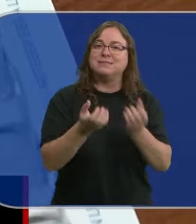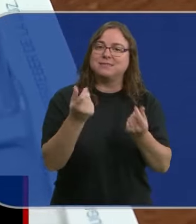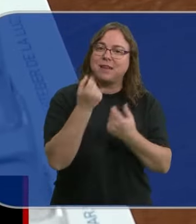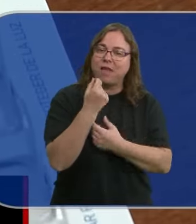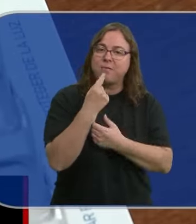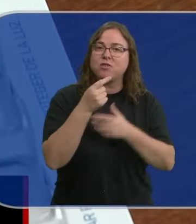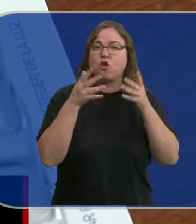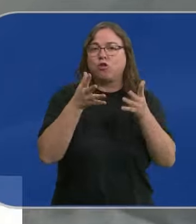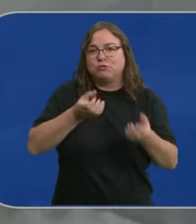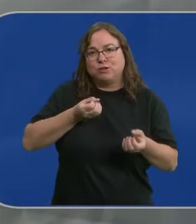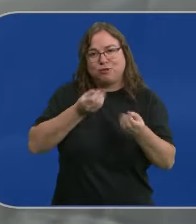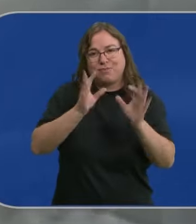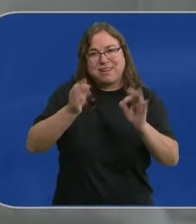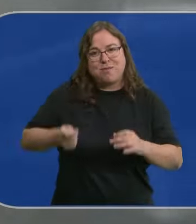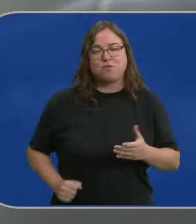sus consejos.